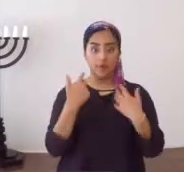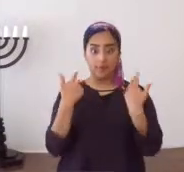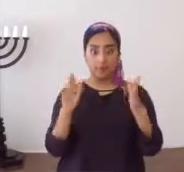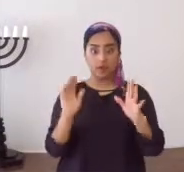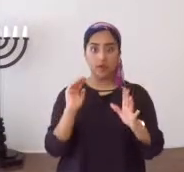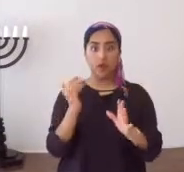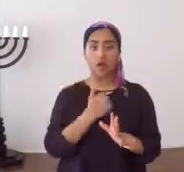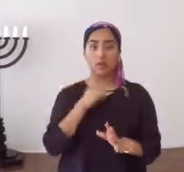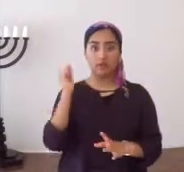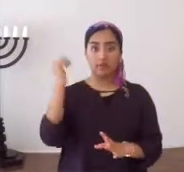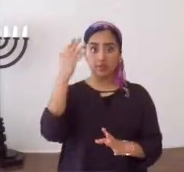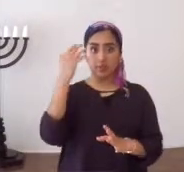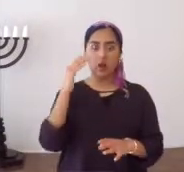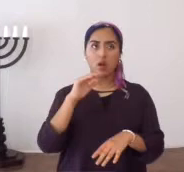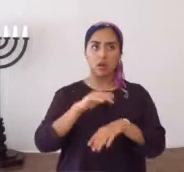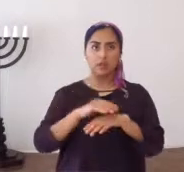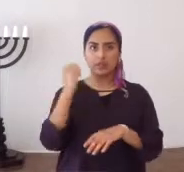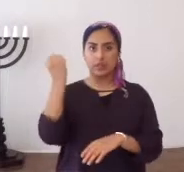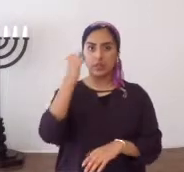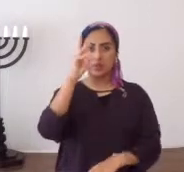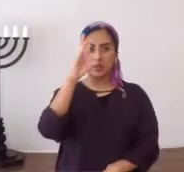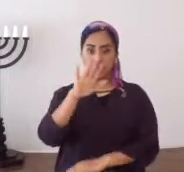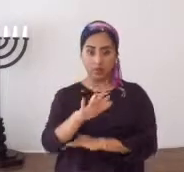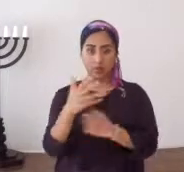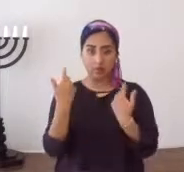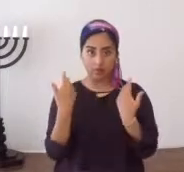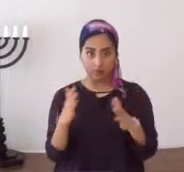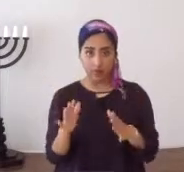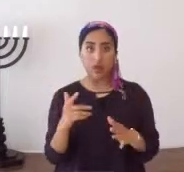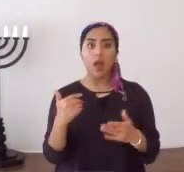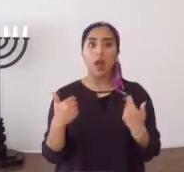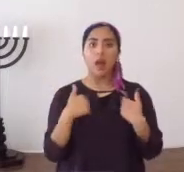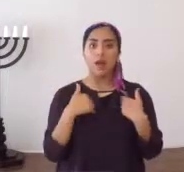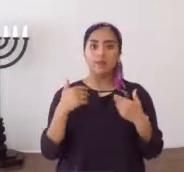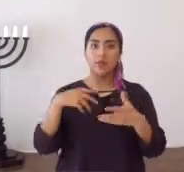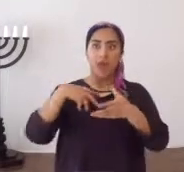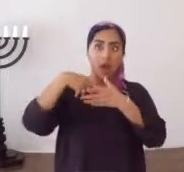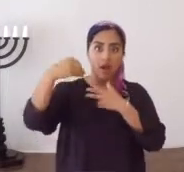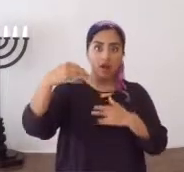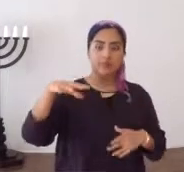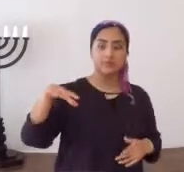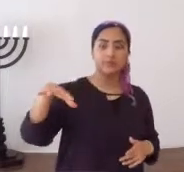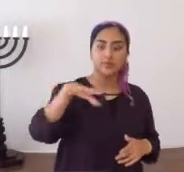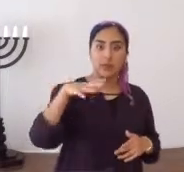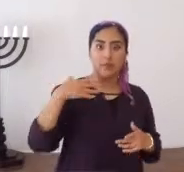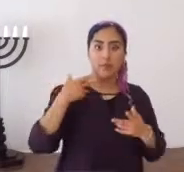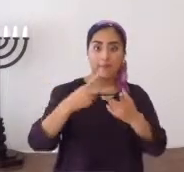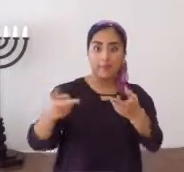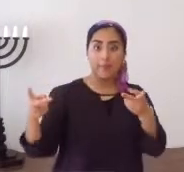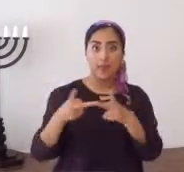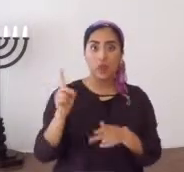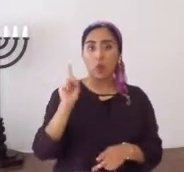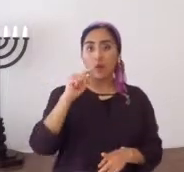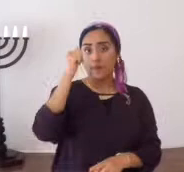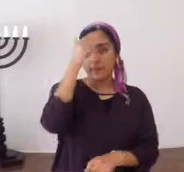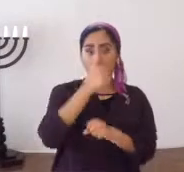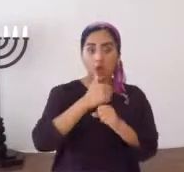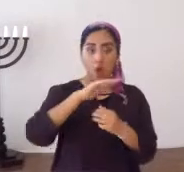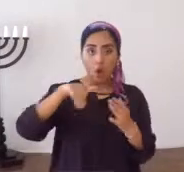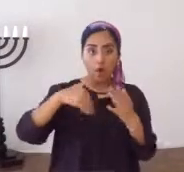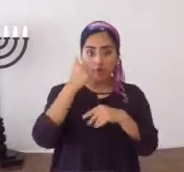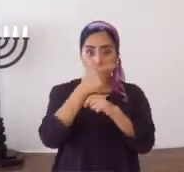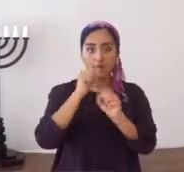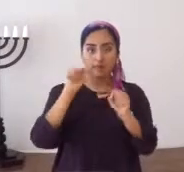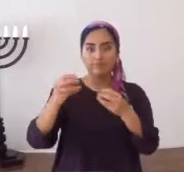sábado, entregamos nuestro Shabbat, el sábado a las seis de la tarde, y entonces hay un área, hacia allá, donde